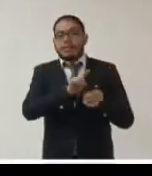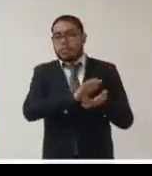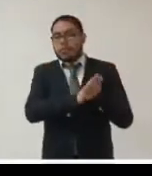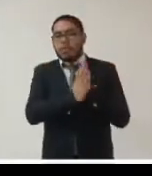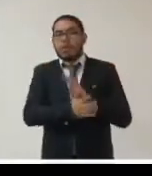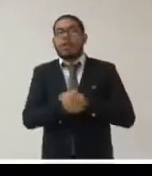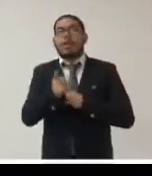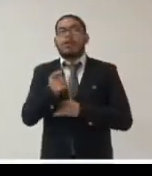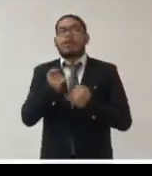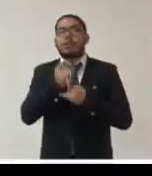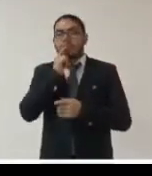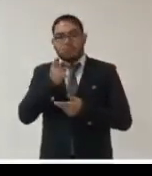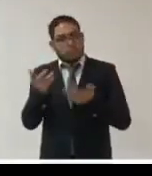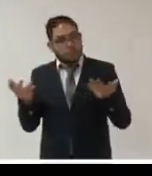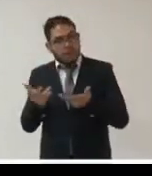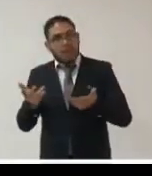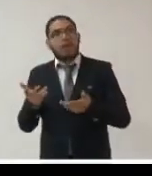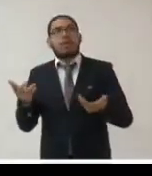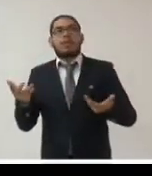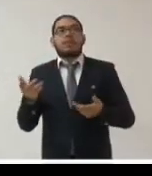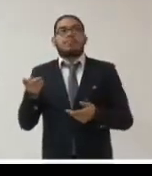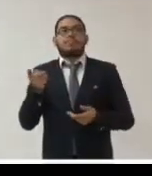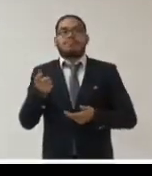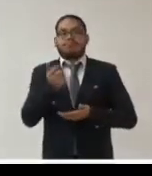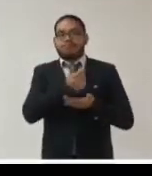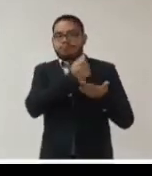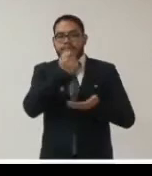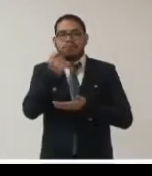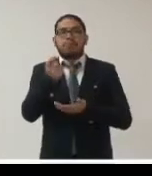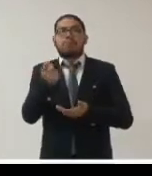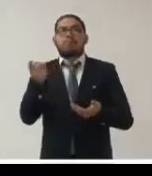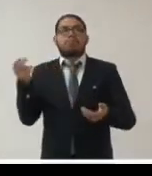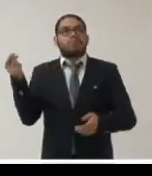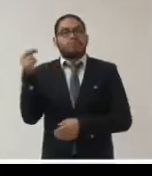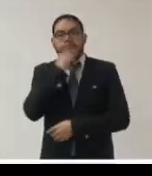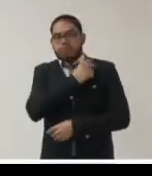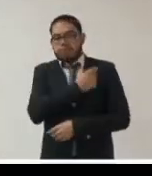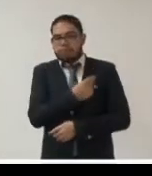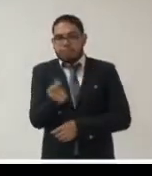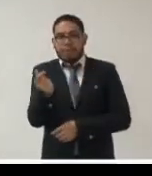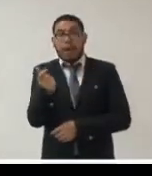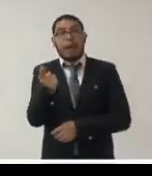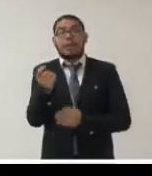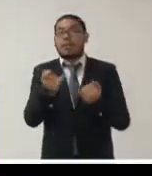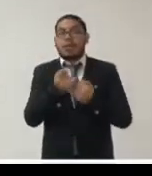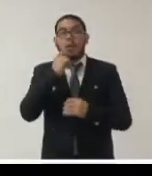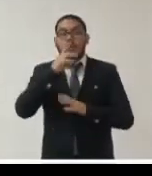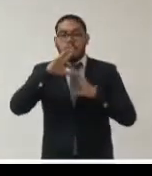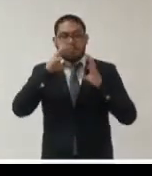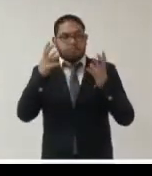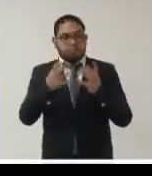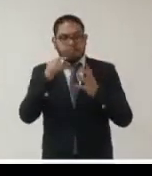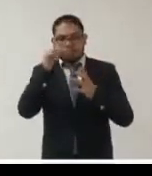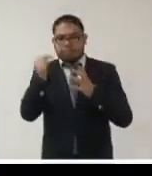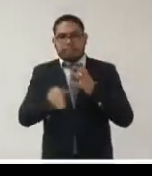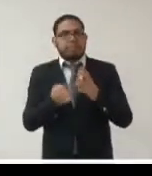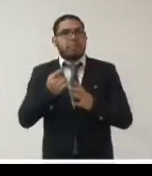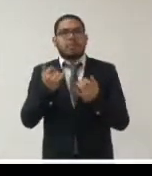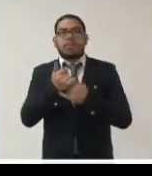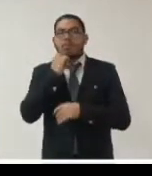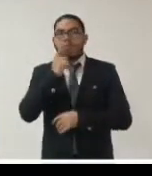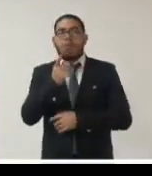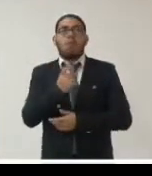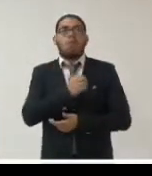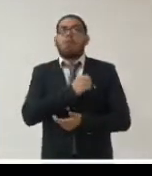mucho presupuesto y muy rápido esto ha sido así en todos los países del mundo esto nos ha obligado por